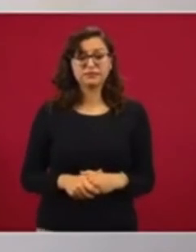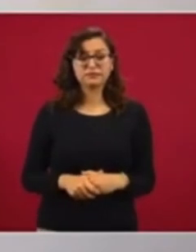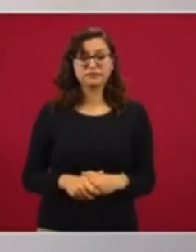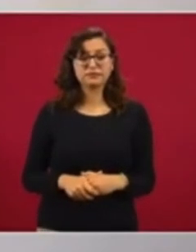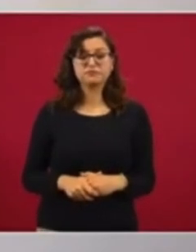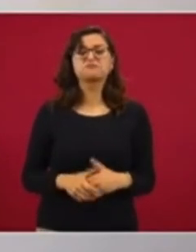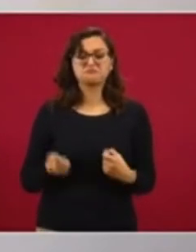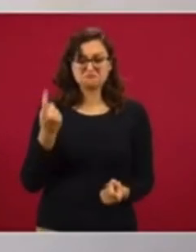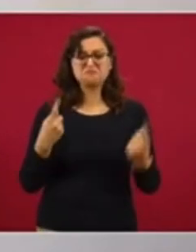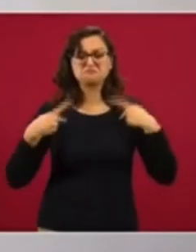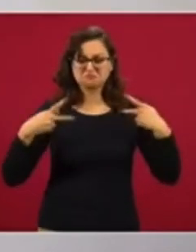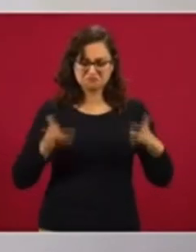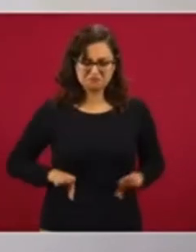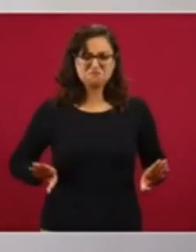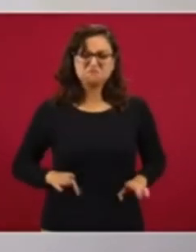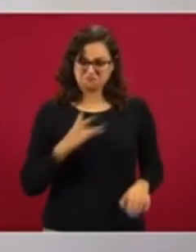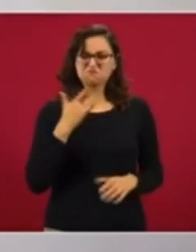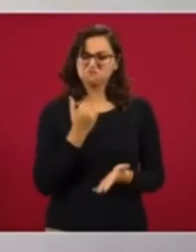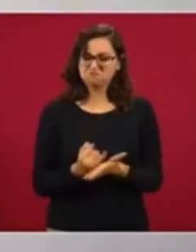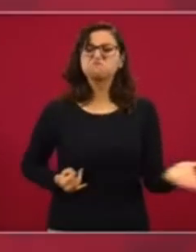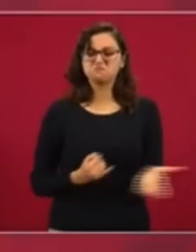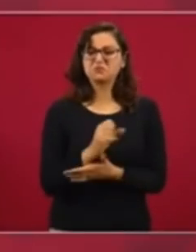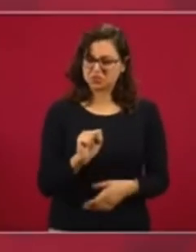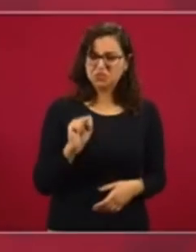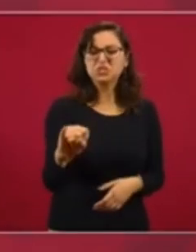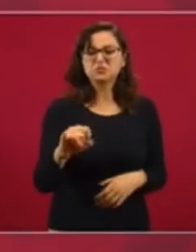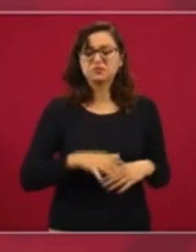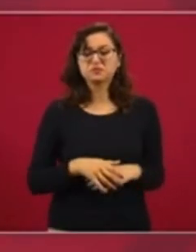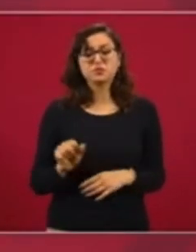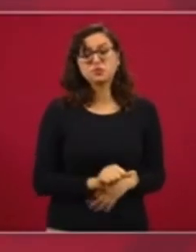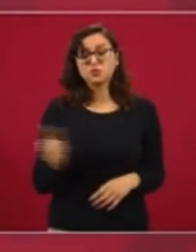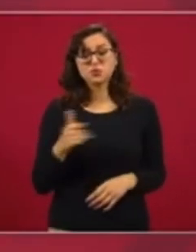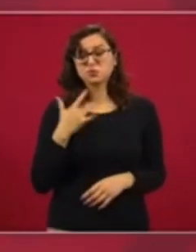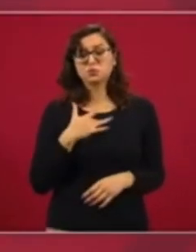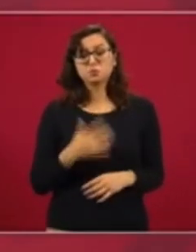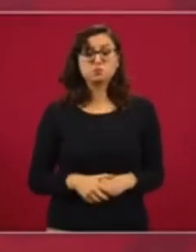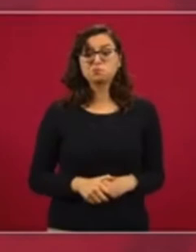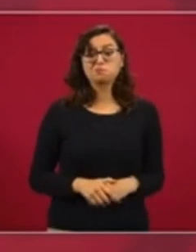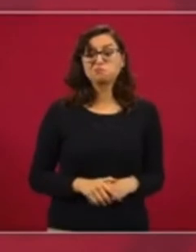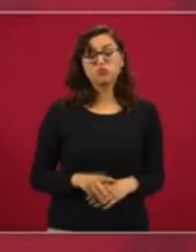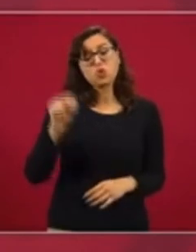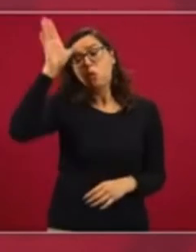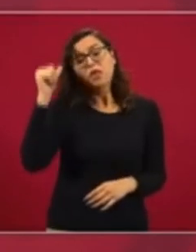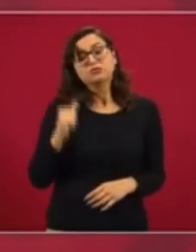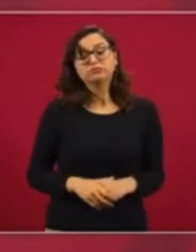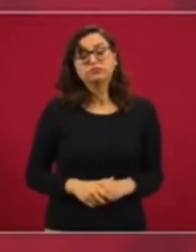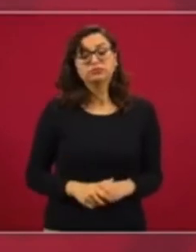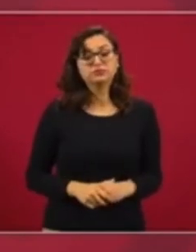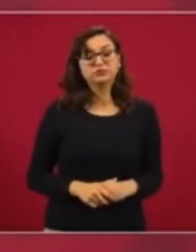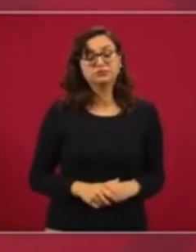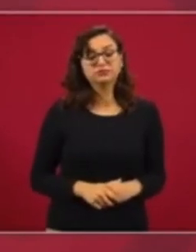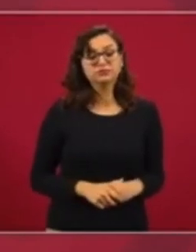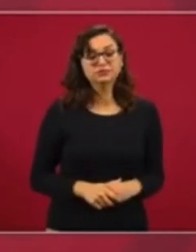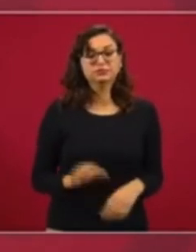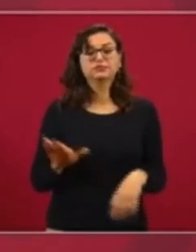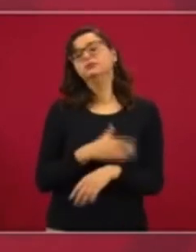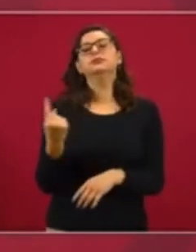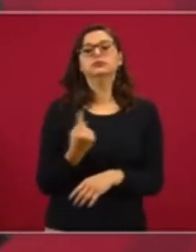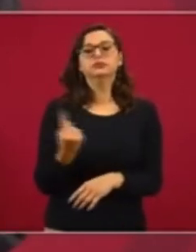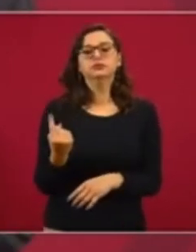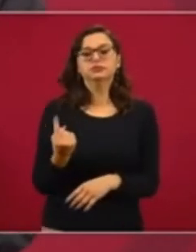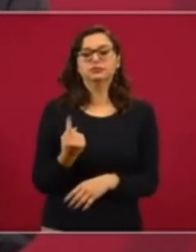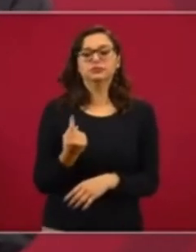voluntariamente, por convicción, lo hacen, y hay otros que dicen, yo no estoy de acuerdo, porque